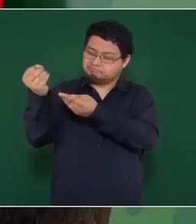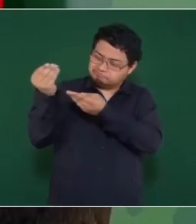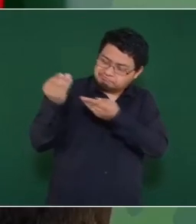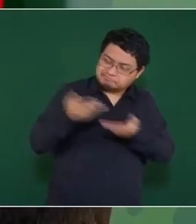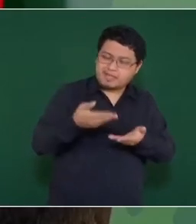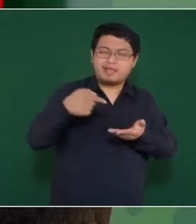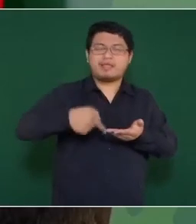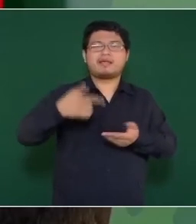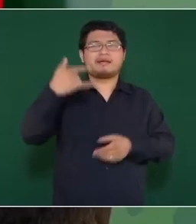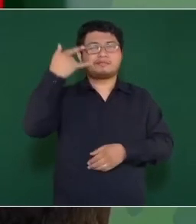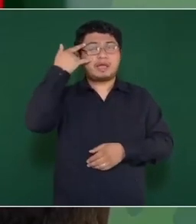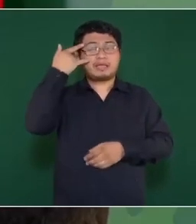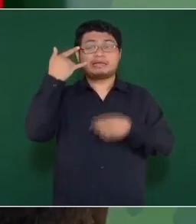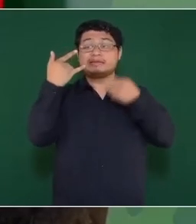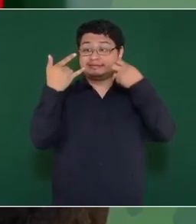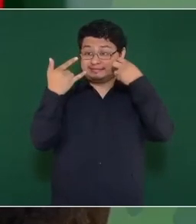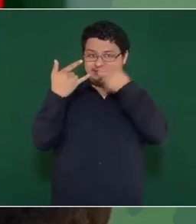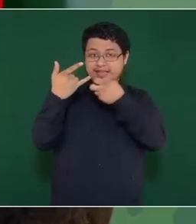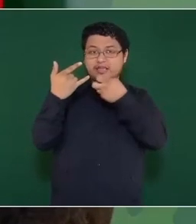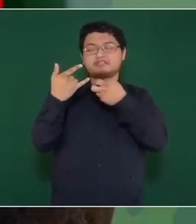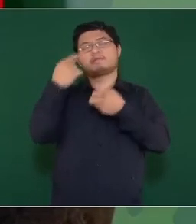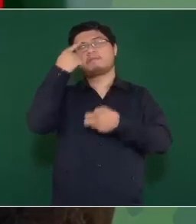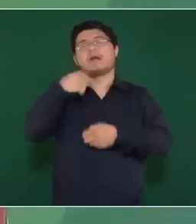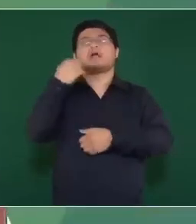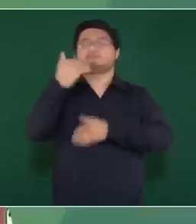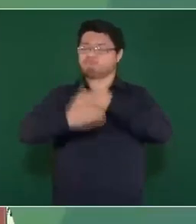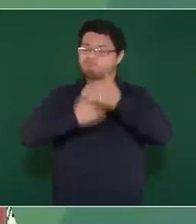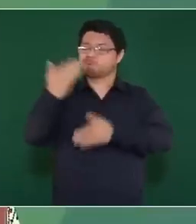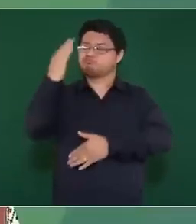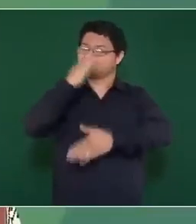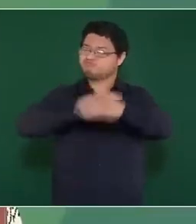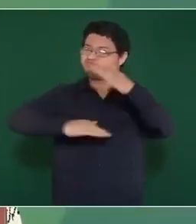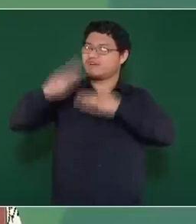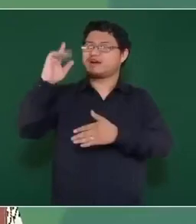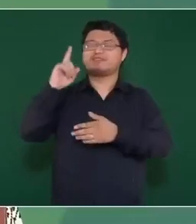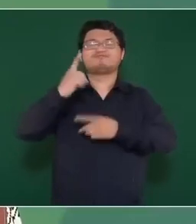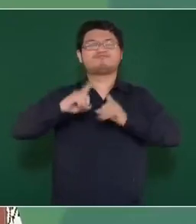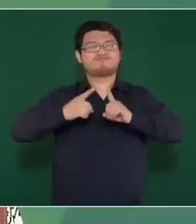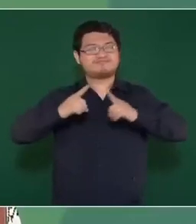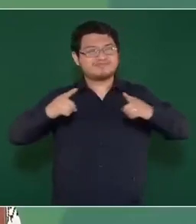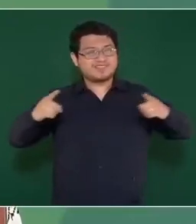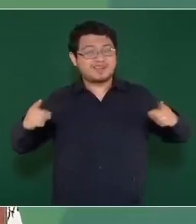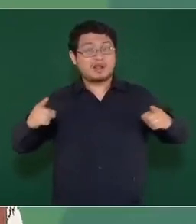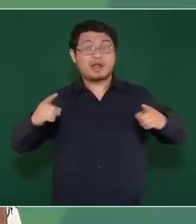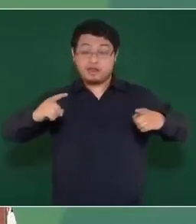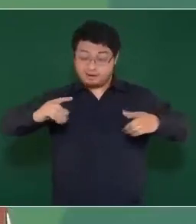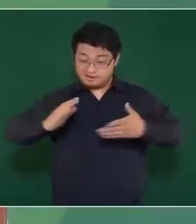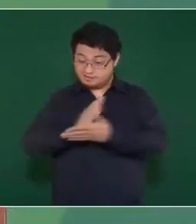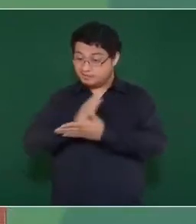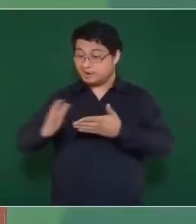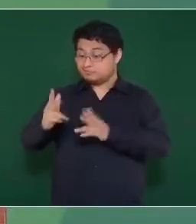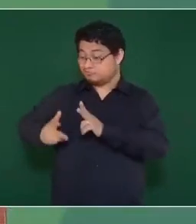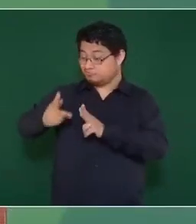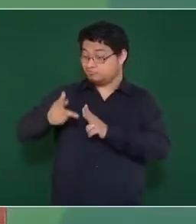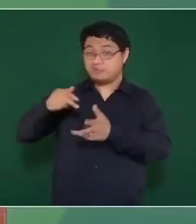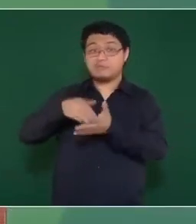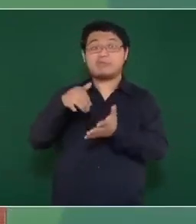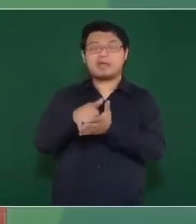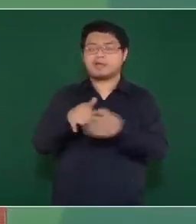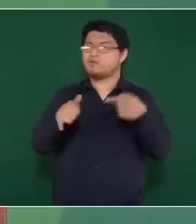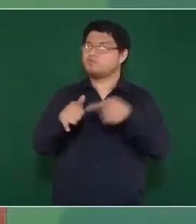sería impulsar el desarrollo para Campeche, aparte del Tren Maya, que es una obra